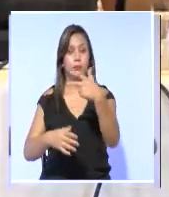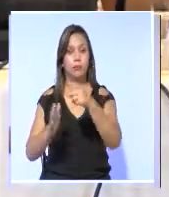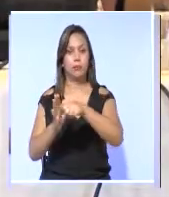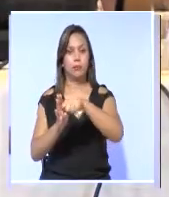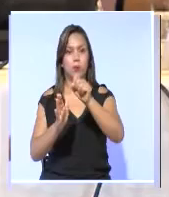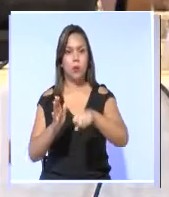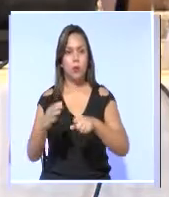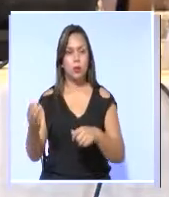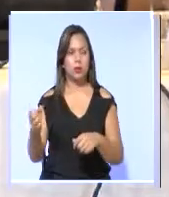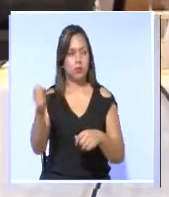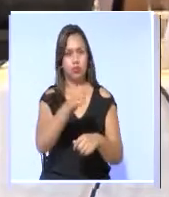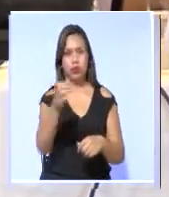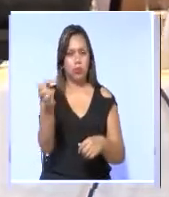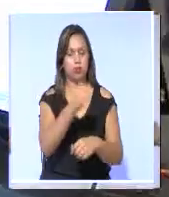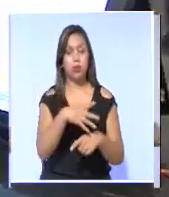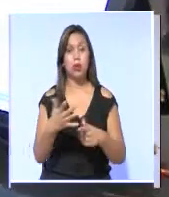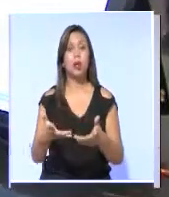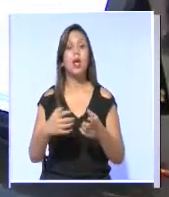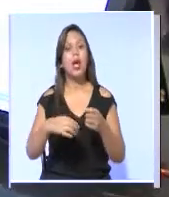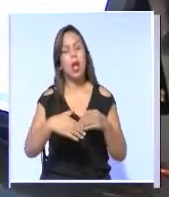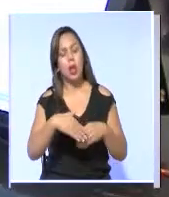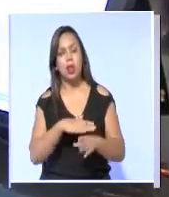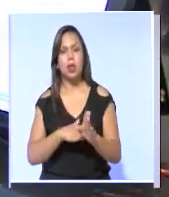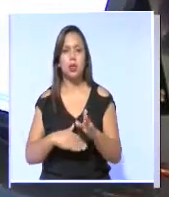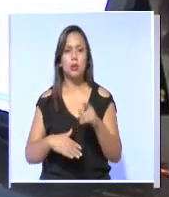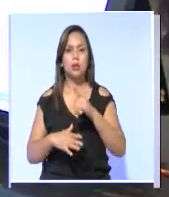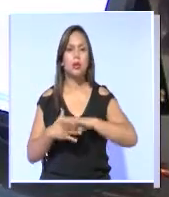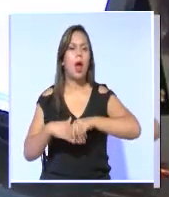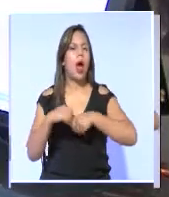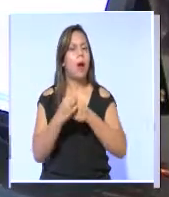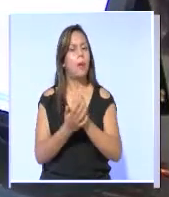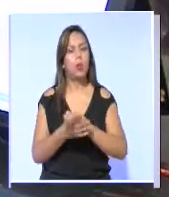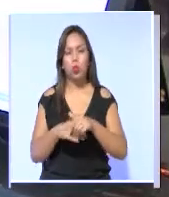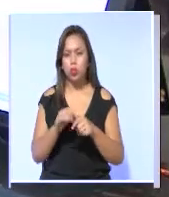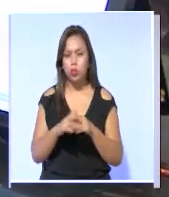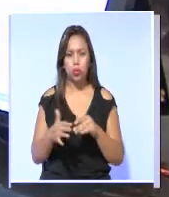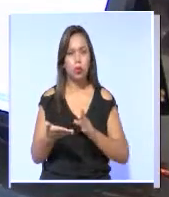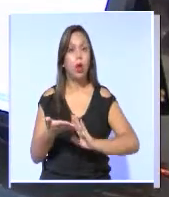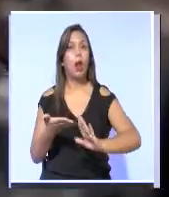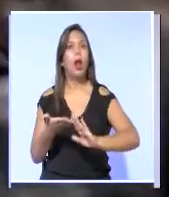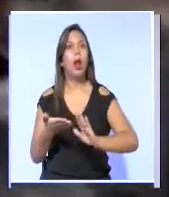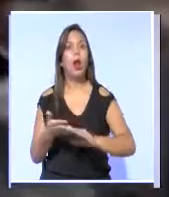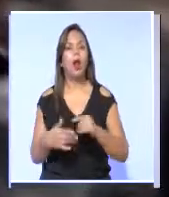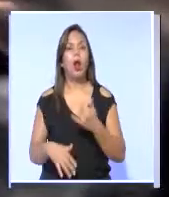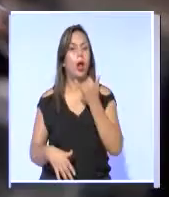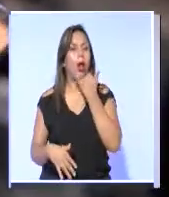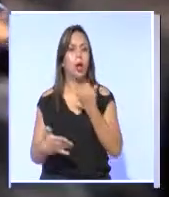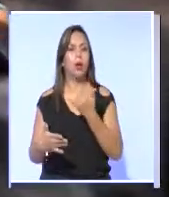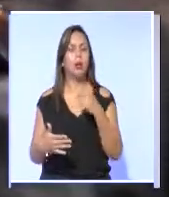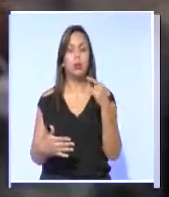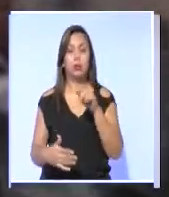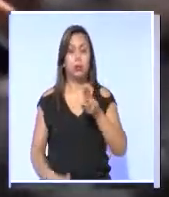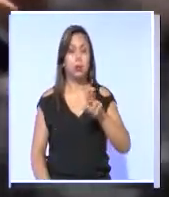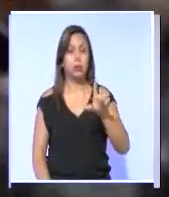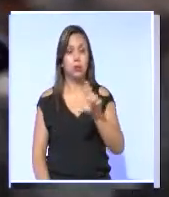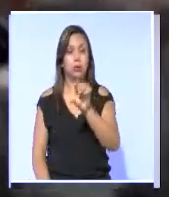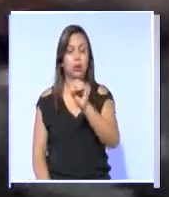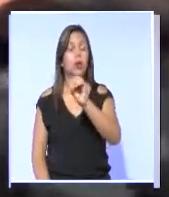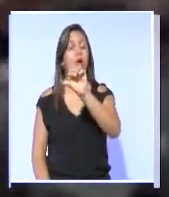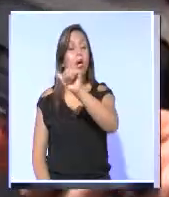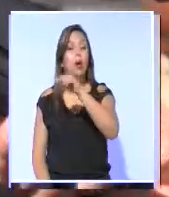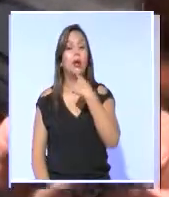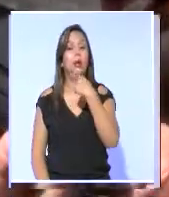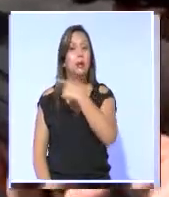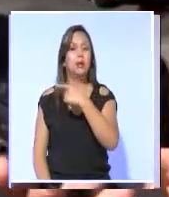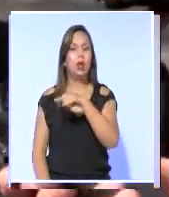intentaron ingresar a la sala para denunciar supuestos abusos en la aplicación del error inexcusable. Hernán Ulloa, su abogado, sostuvo que fueron